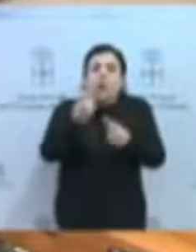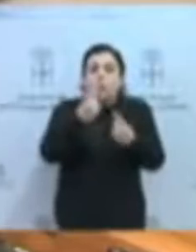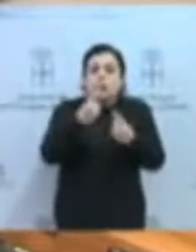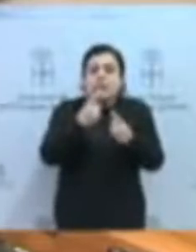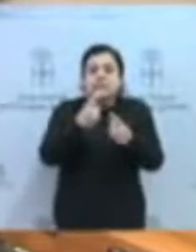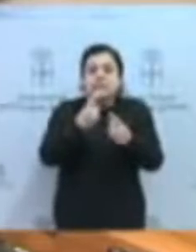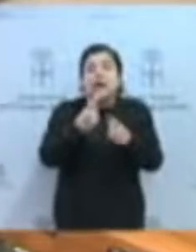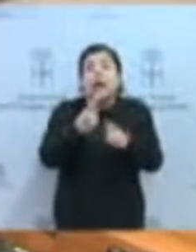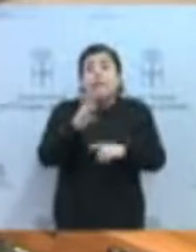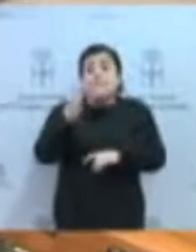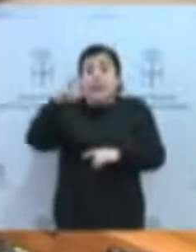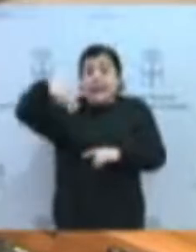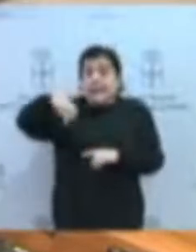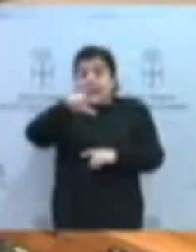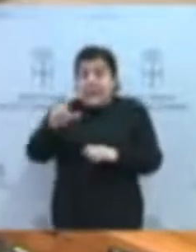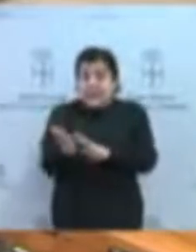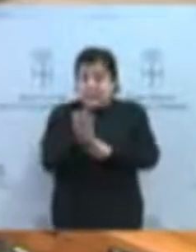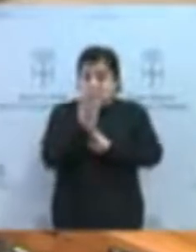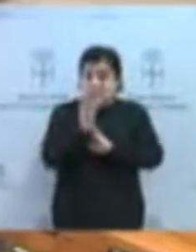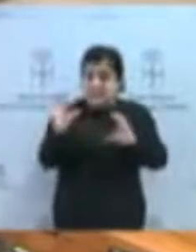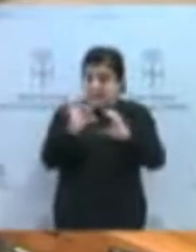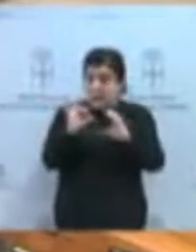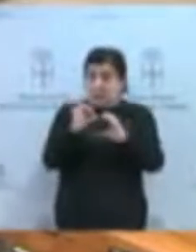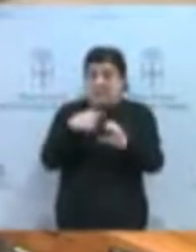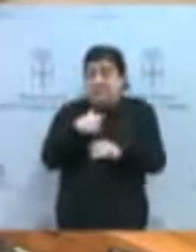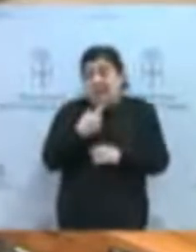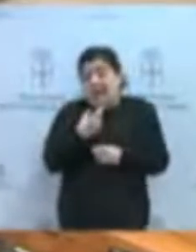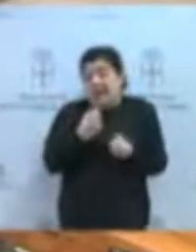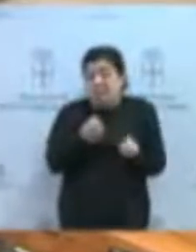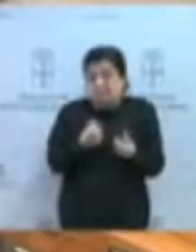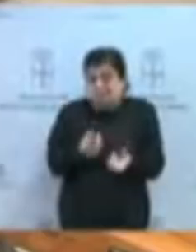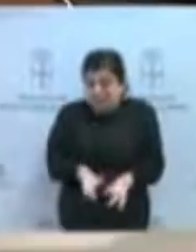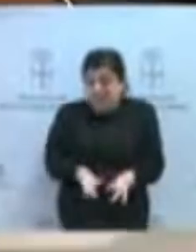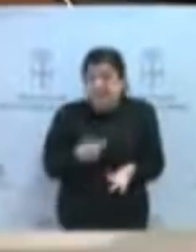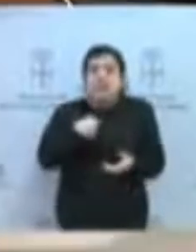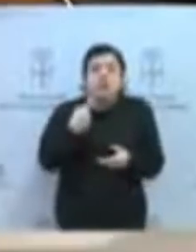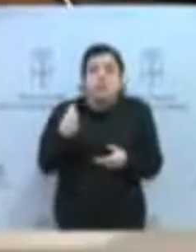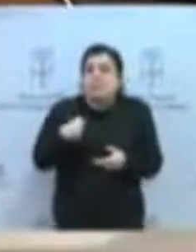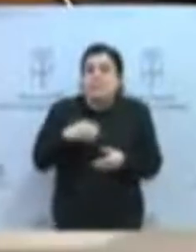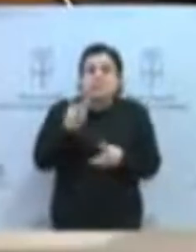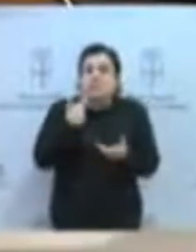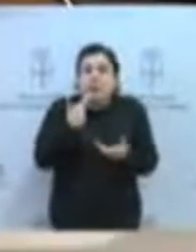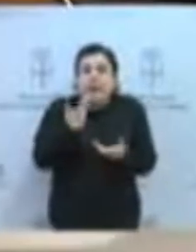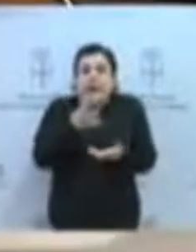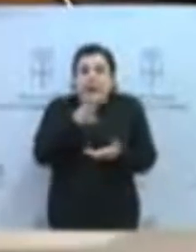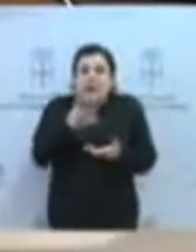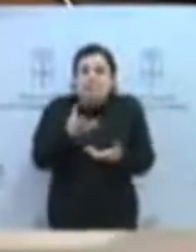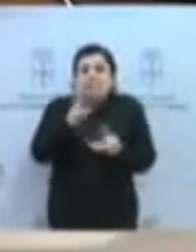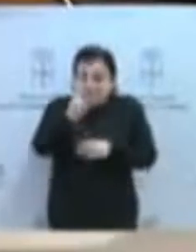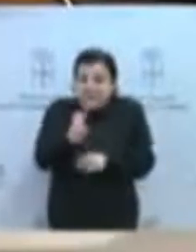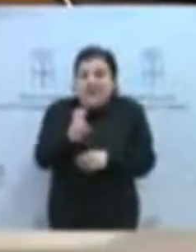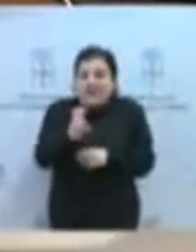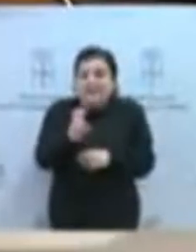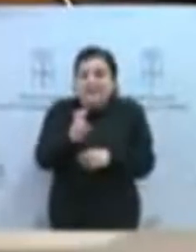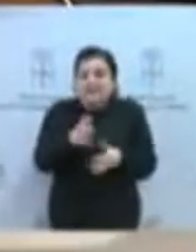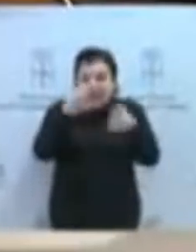verdad que hay que entender que esta, llegue como si era un plato de sopa y hubieran echado un kilo de sal, ¿no? Quiero decir que está realmente rica, pero cuando la pruebes te